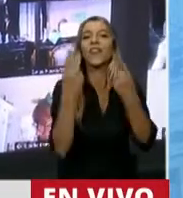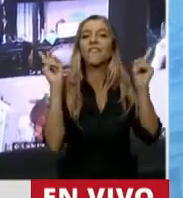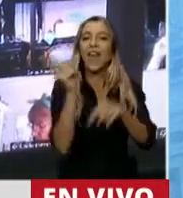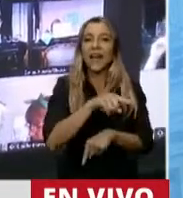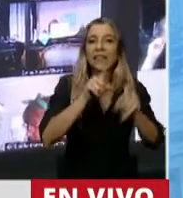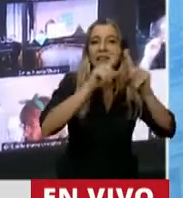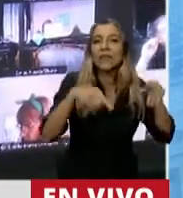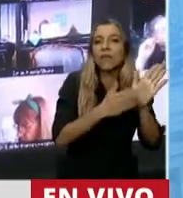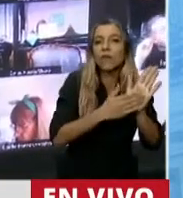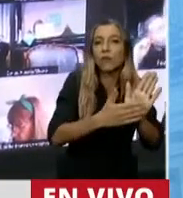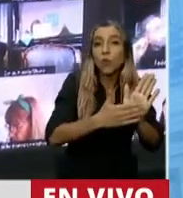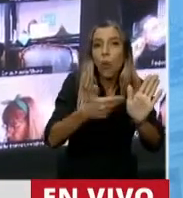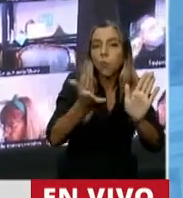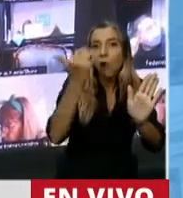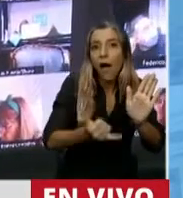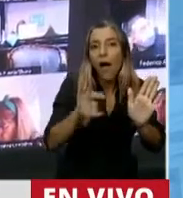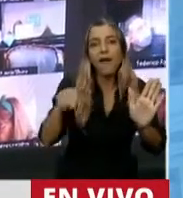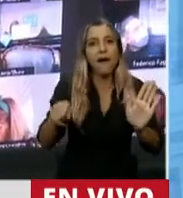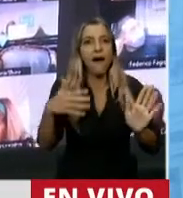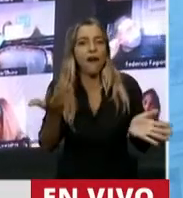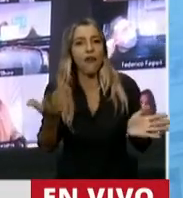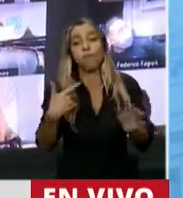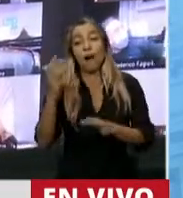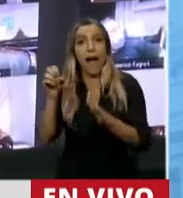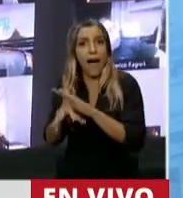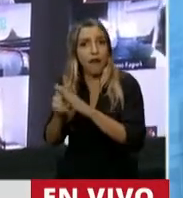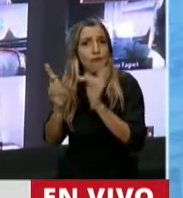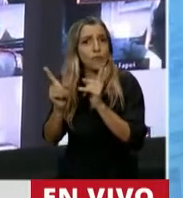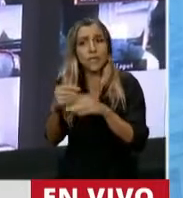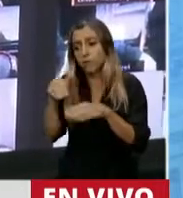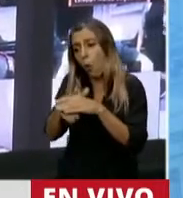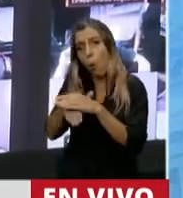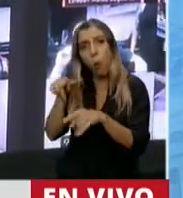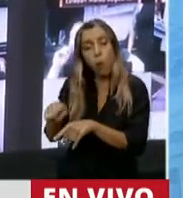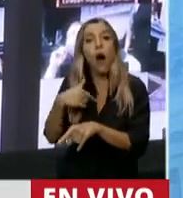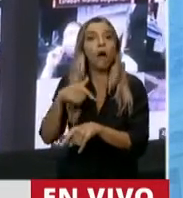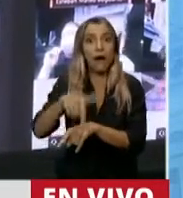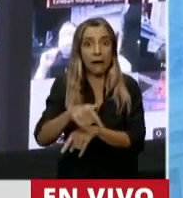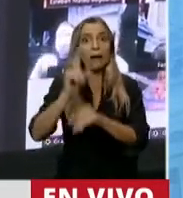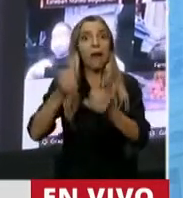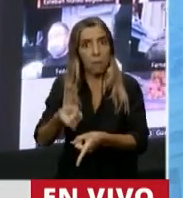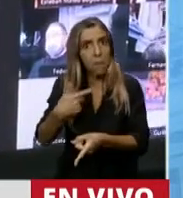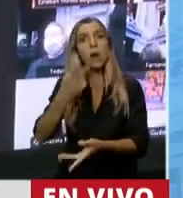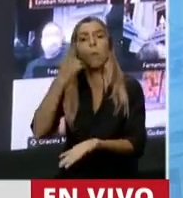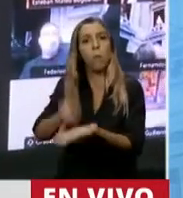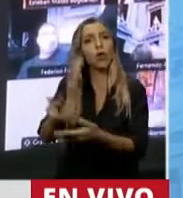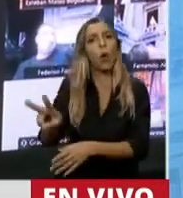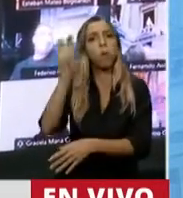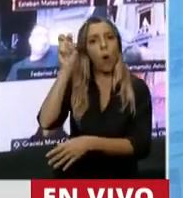el ahorro de los argentinos volcados a financiar las actividades del Estado están exentos, acá se graban. Se graban los depósitos,